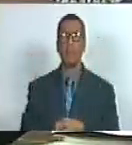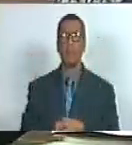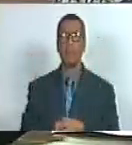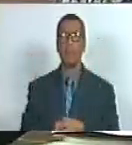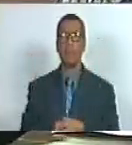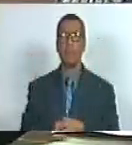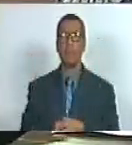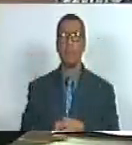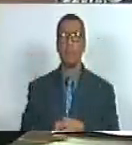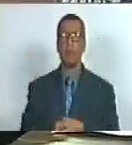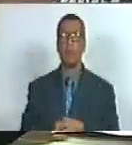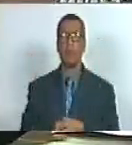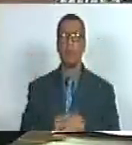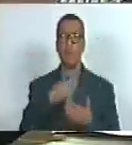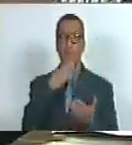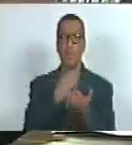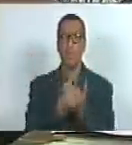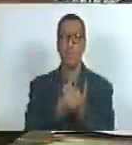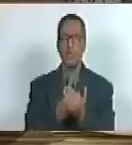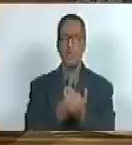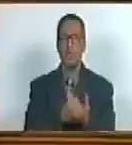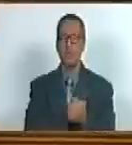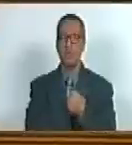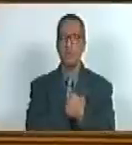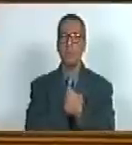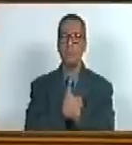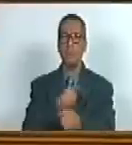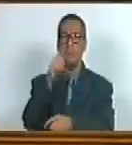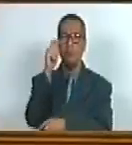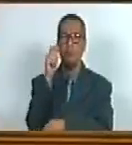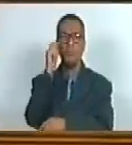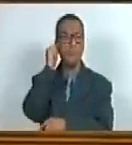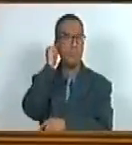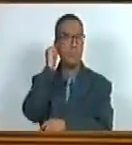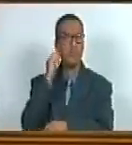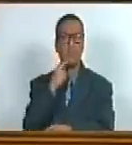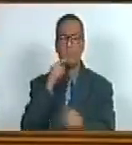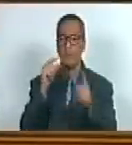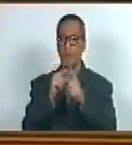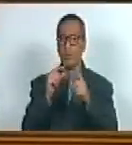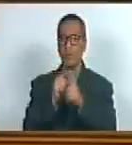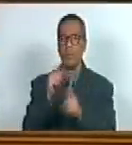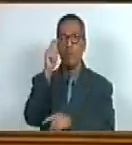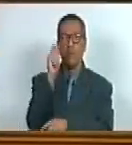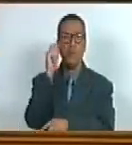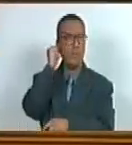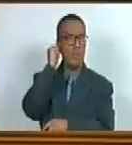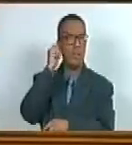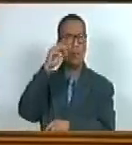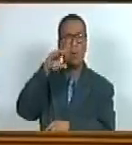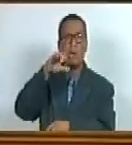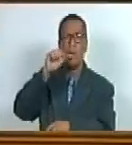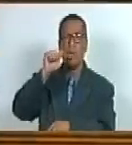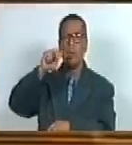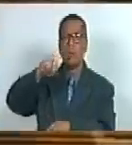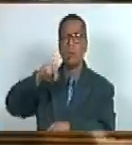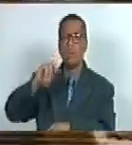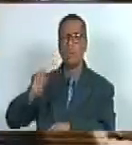muchísimas gracias querida diputada voy a dar el derecho de palabra a la diputada Angélica Barroso